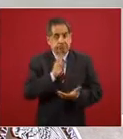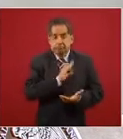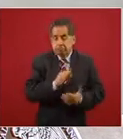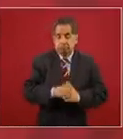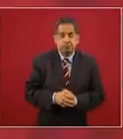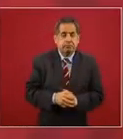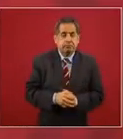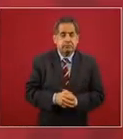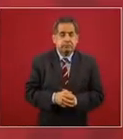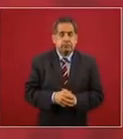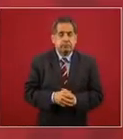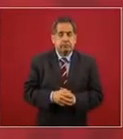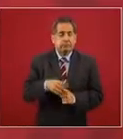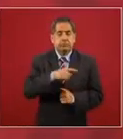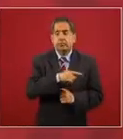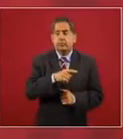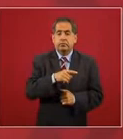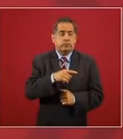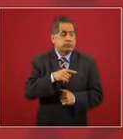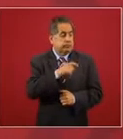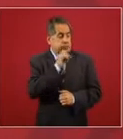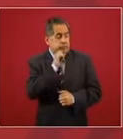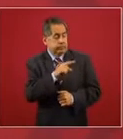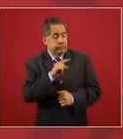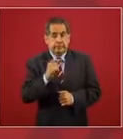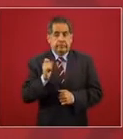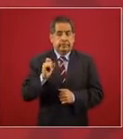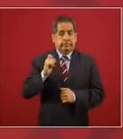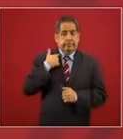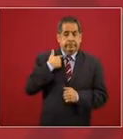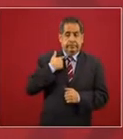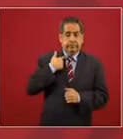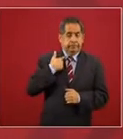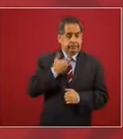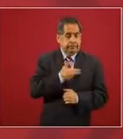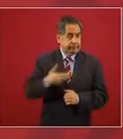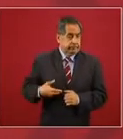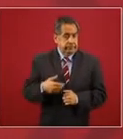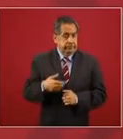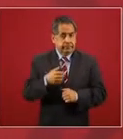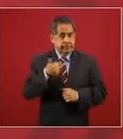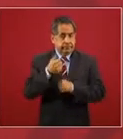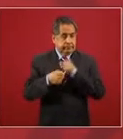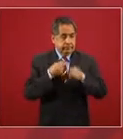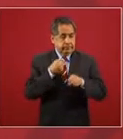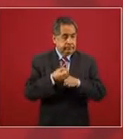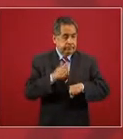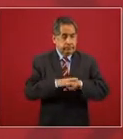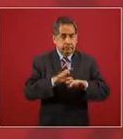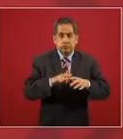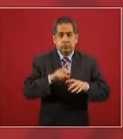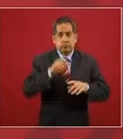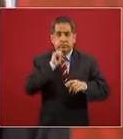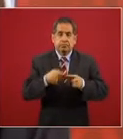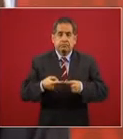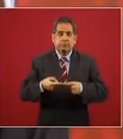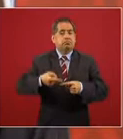también no sólo en la pasada administración sino también en la administración